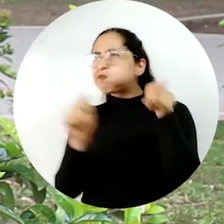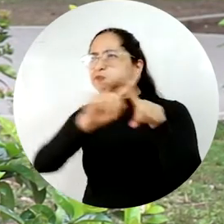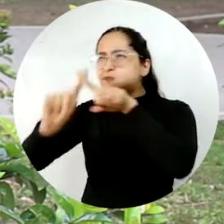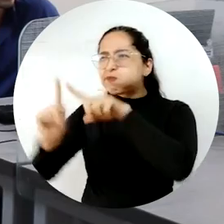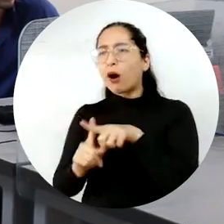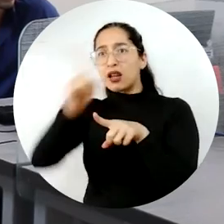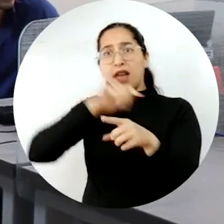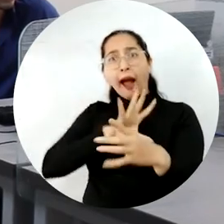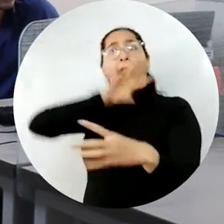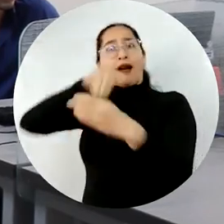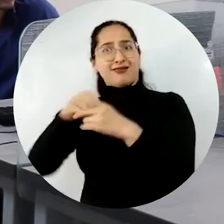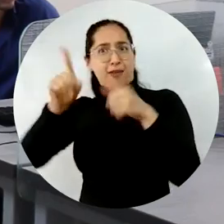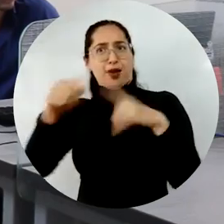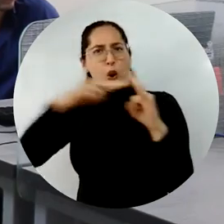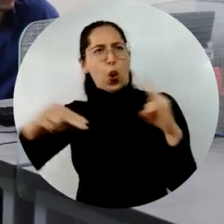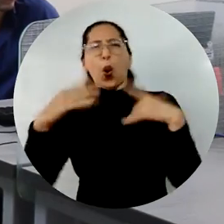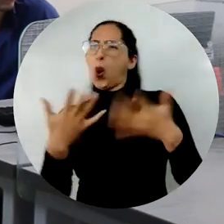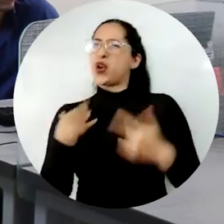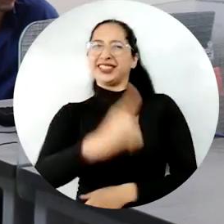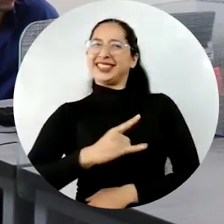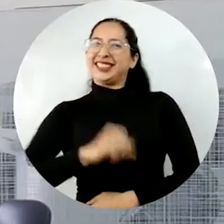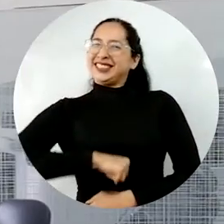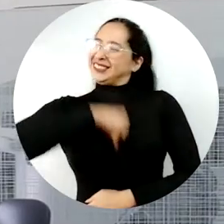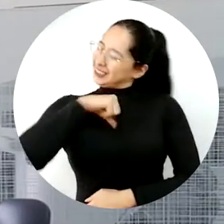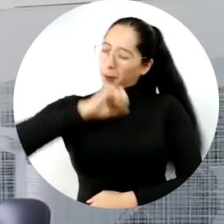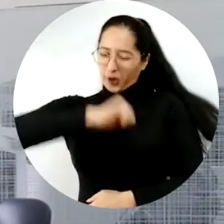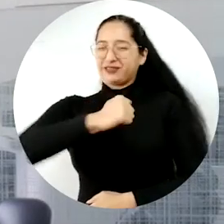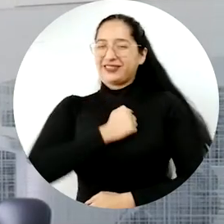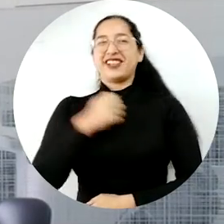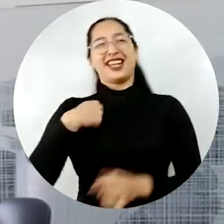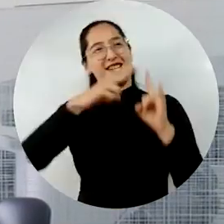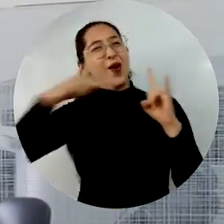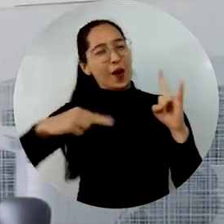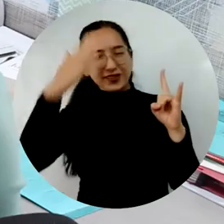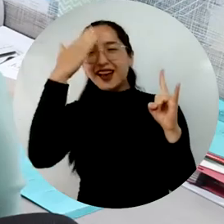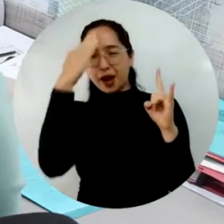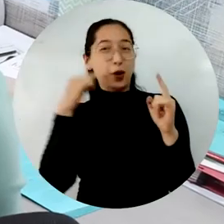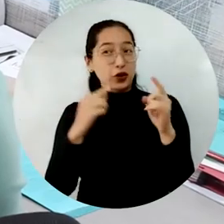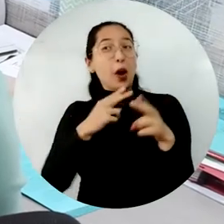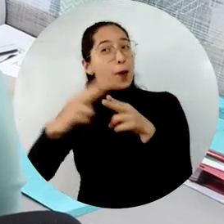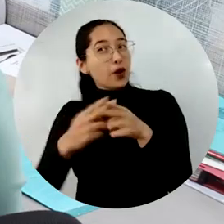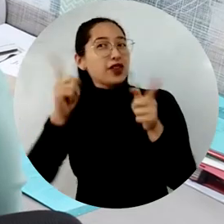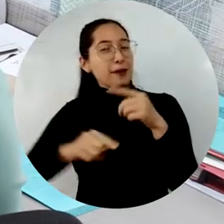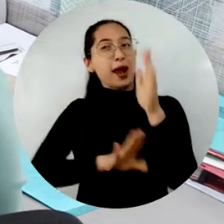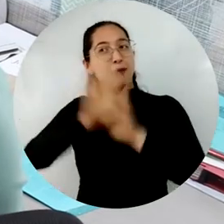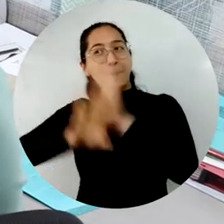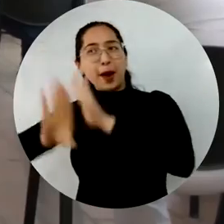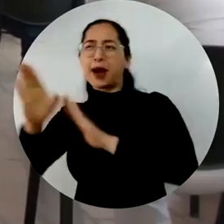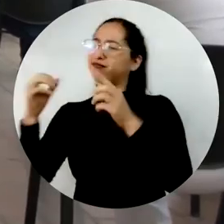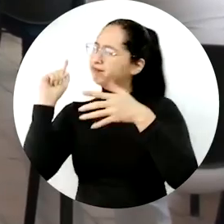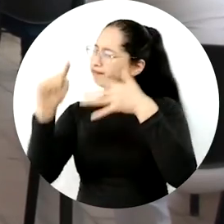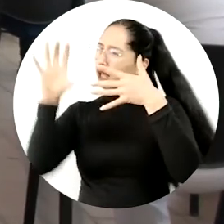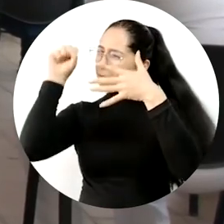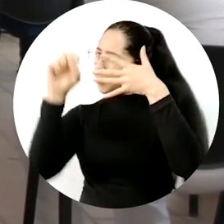felicidad, de alegría, de orgullo, pertenecer a esta universidad que seguramente va a seguir alcanzando muchos otros logros.